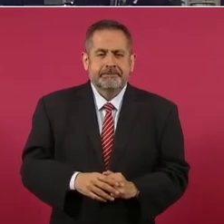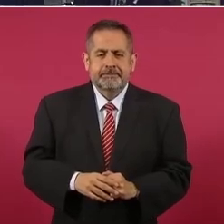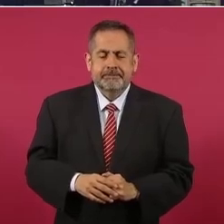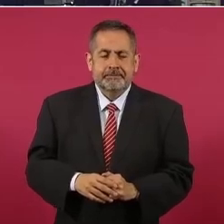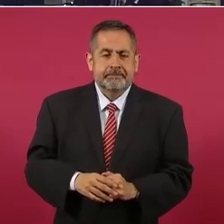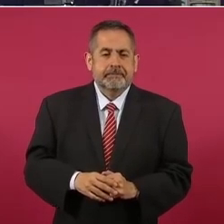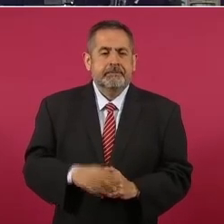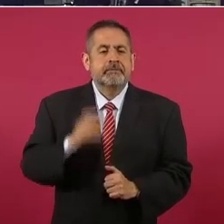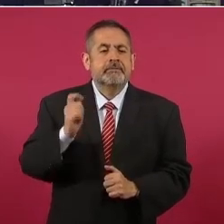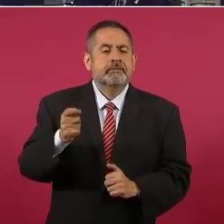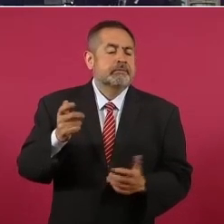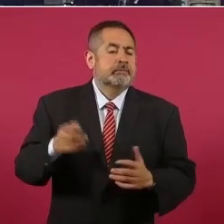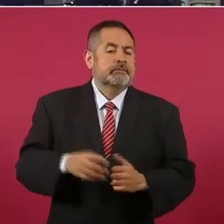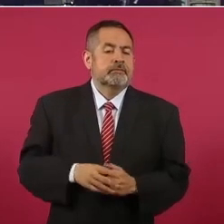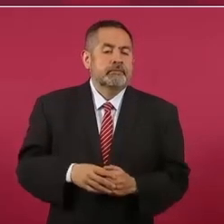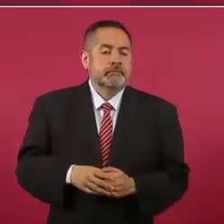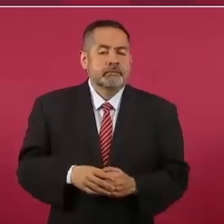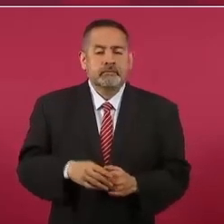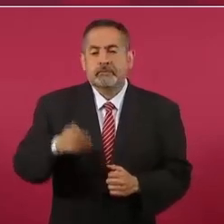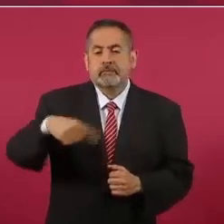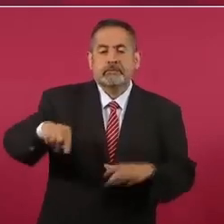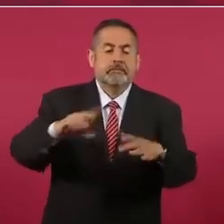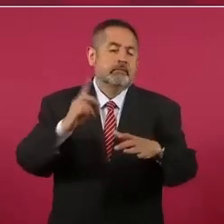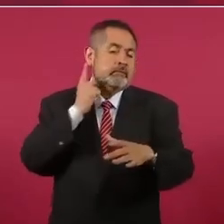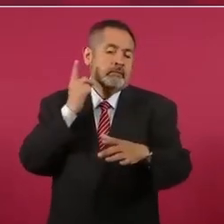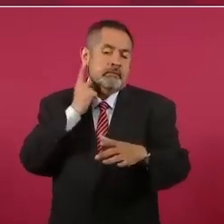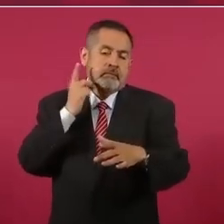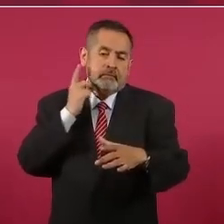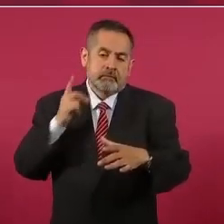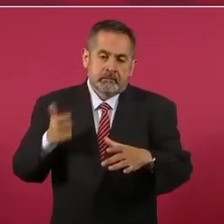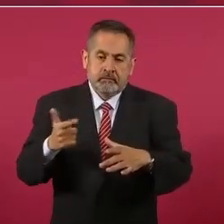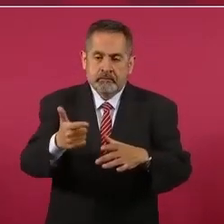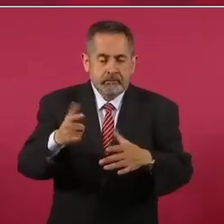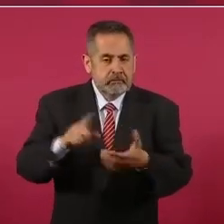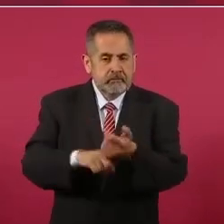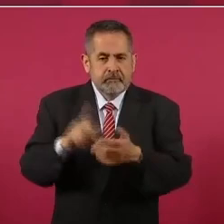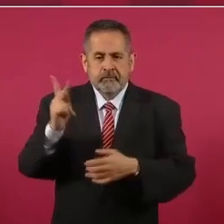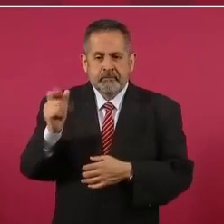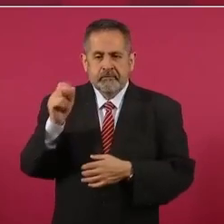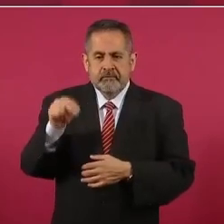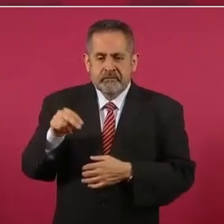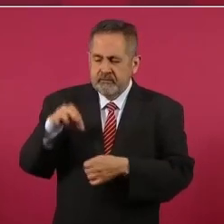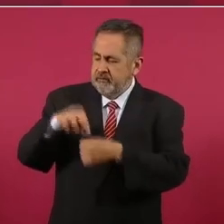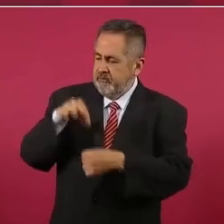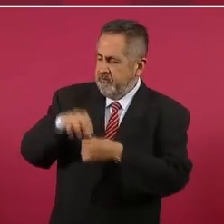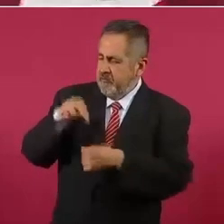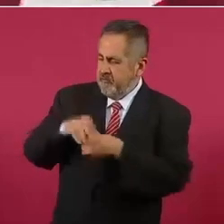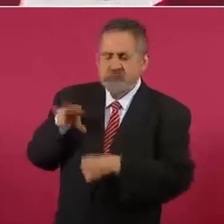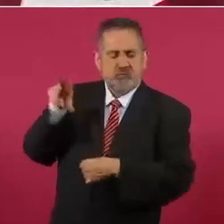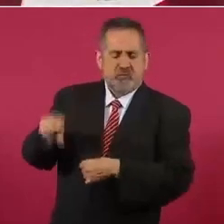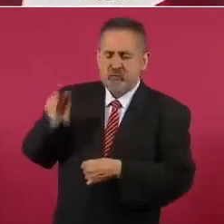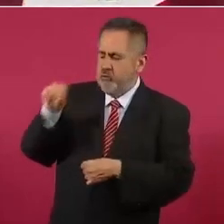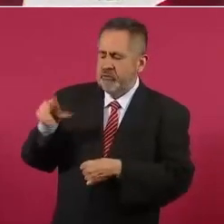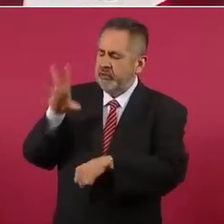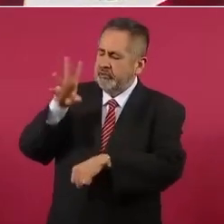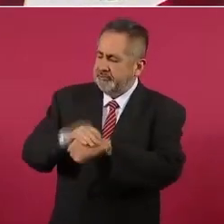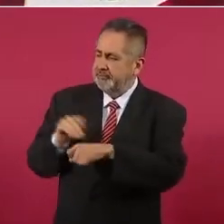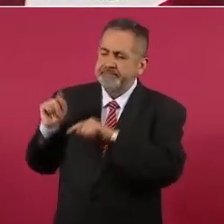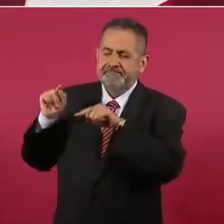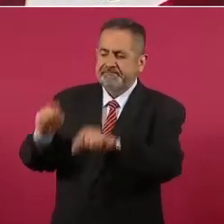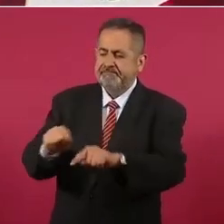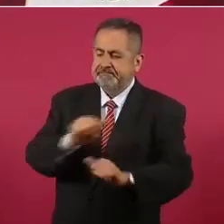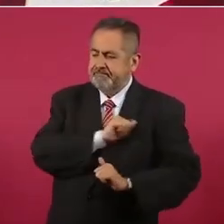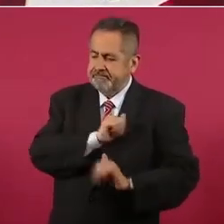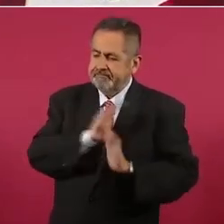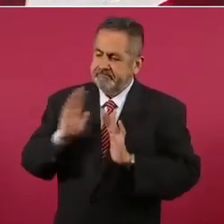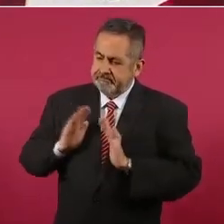Y los legisladores de Guanajuato, del PAN, votando en contra, no quieren que